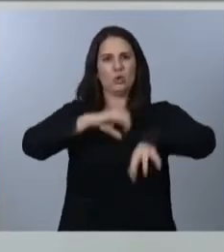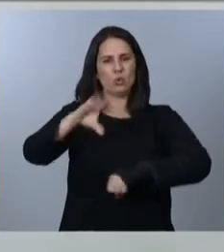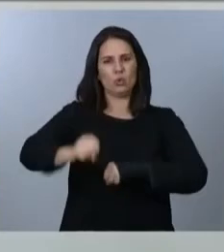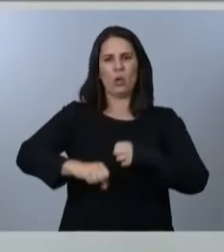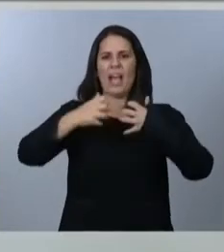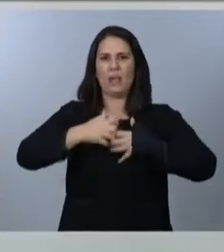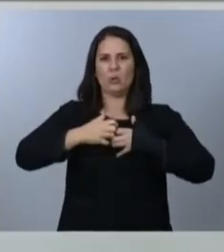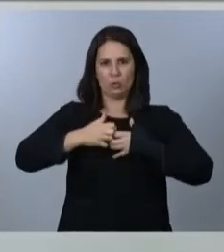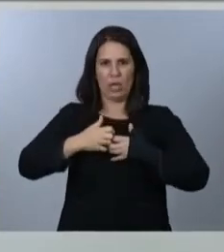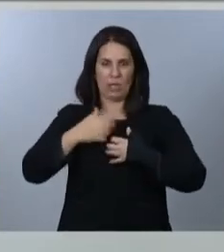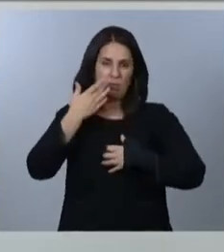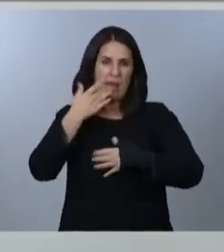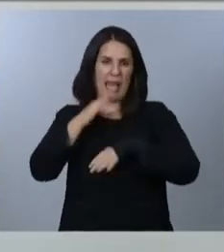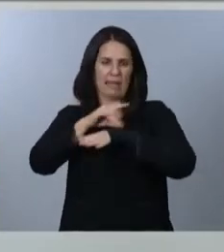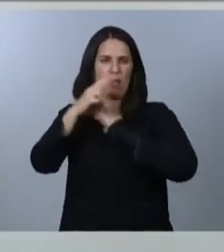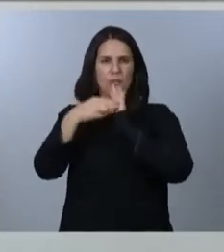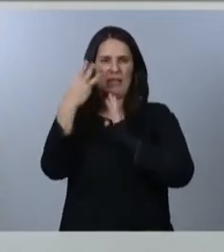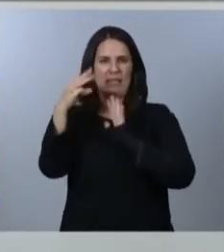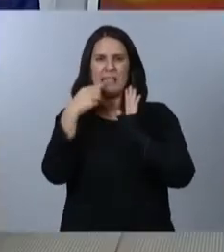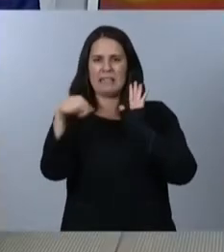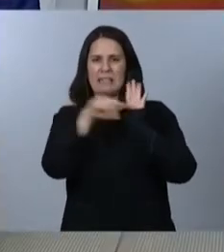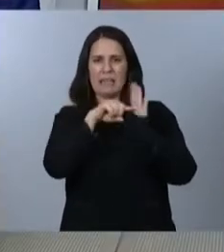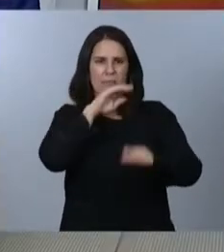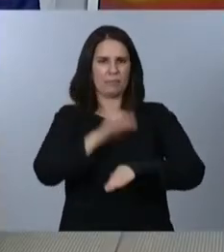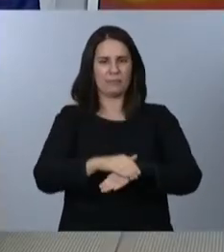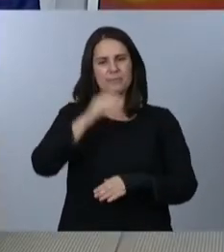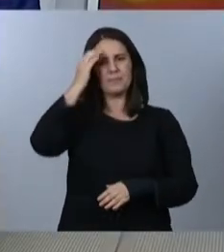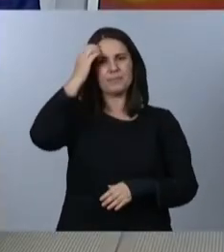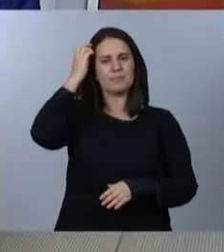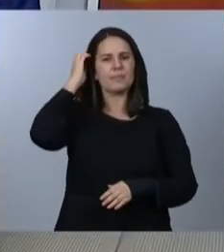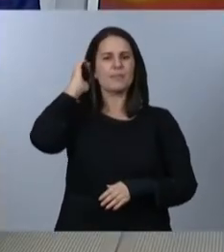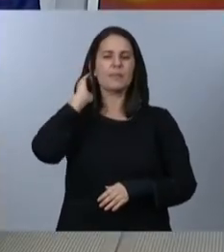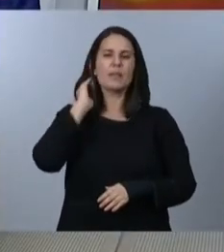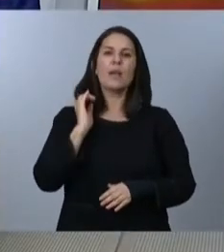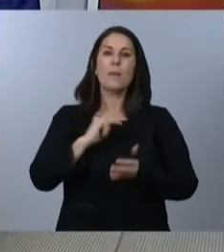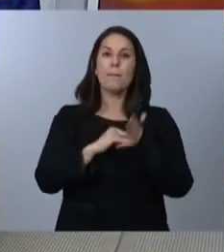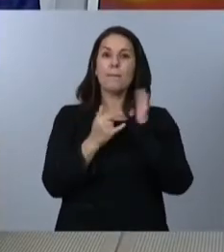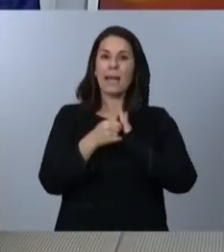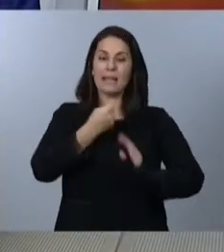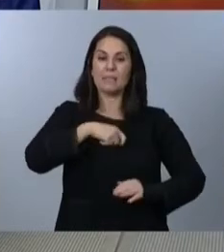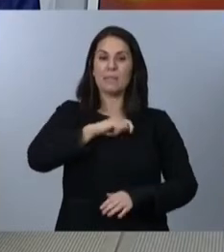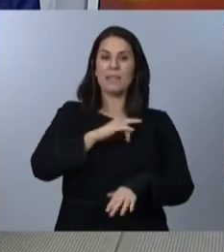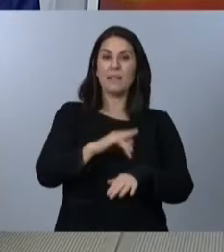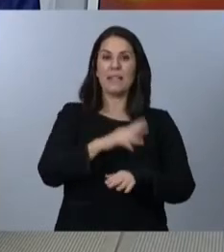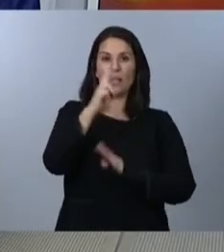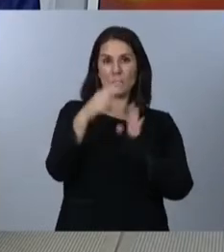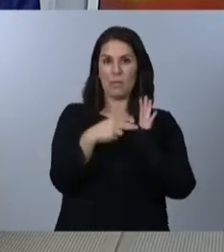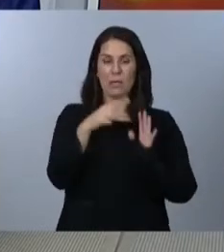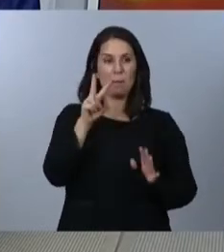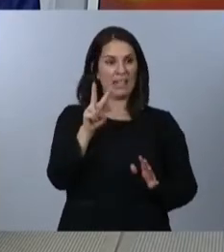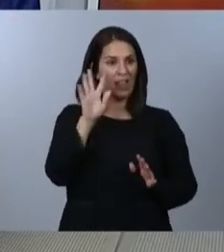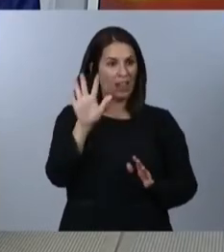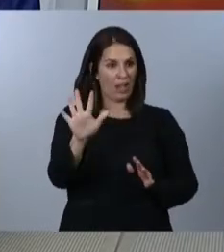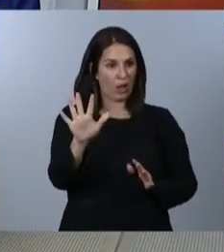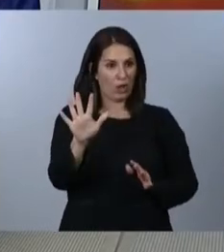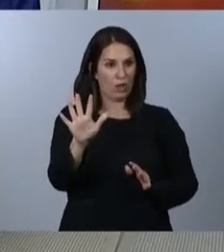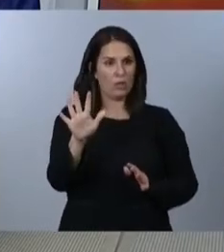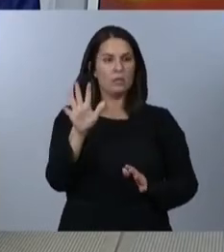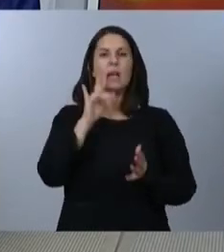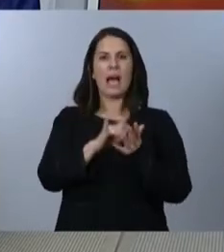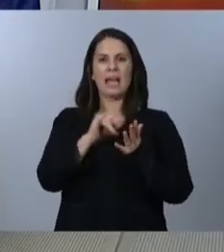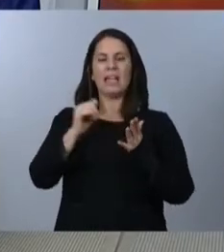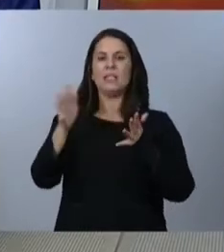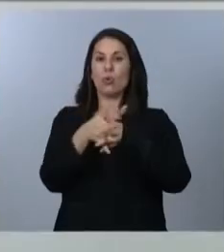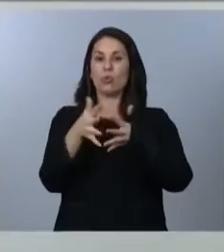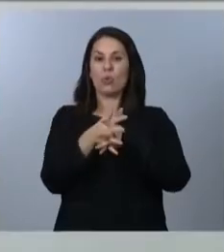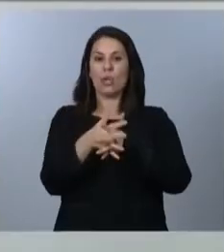Agenda 2030. El Plan España Digital 2025 contempla, además, reformas estructurales que van a movilizar entre este año